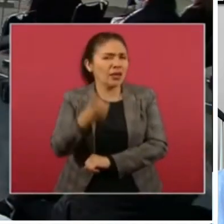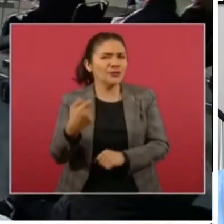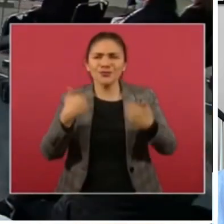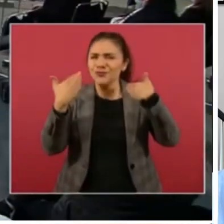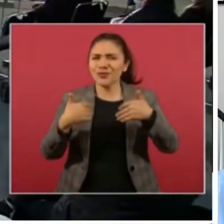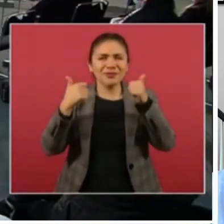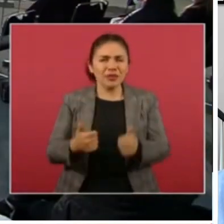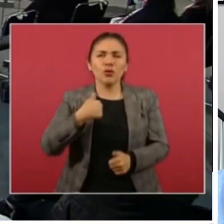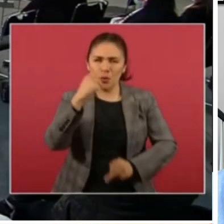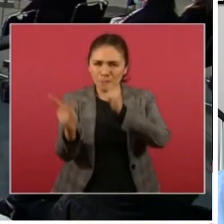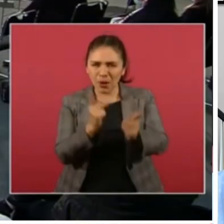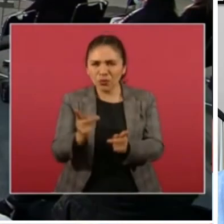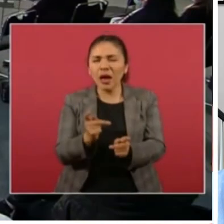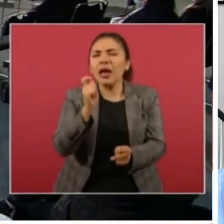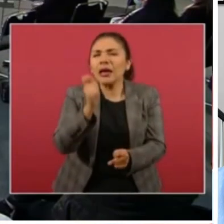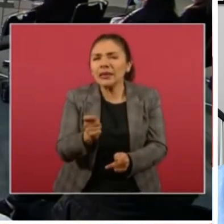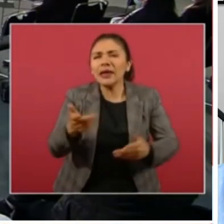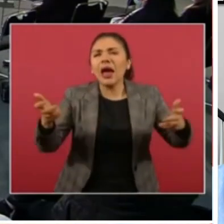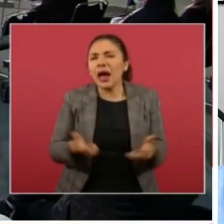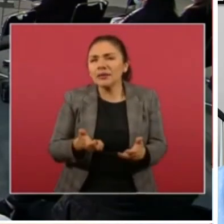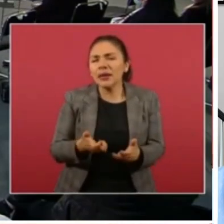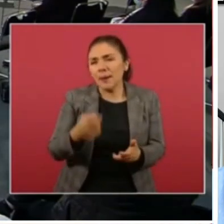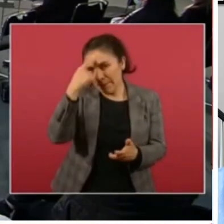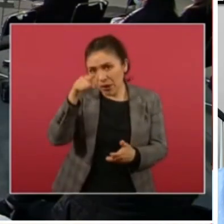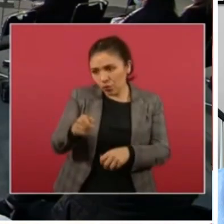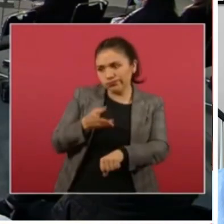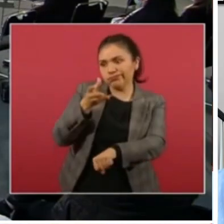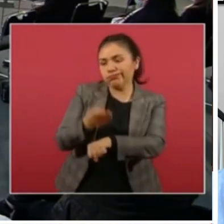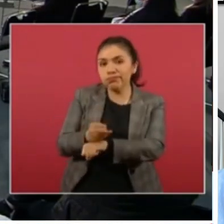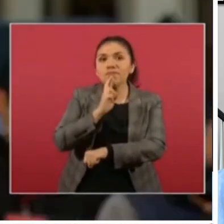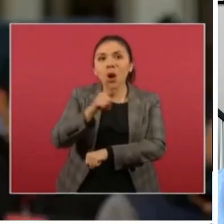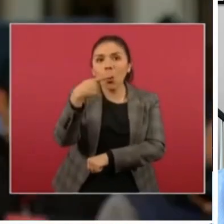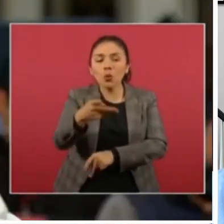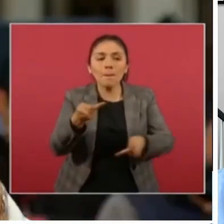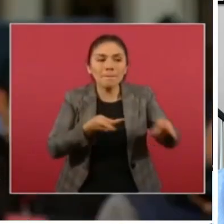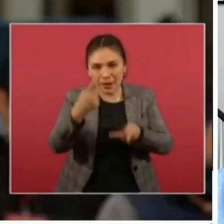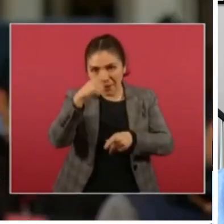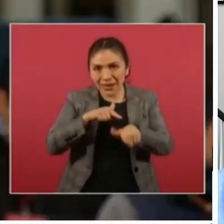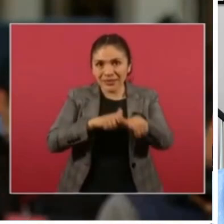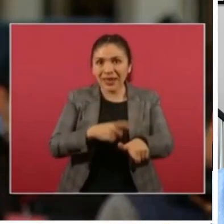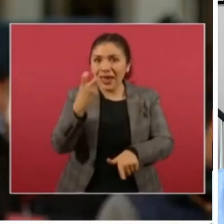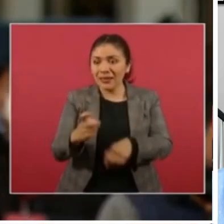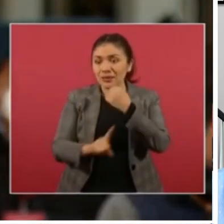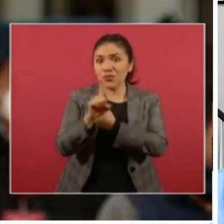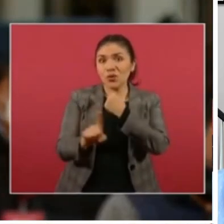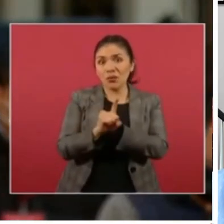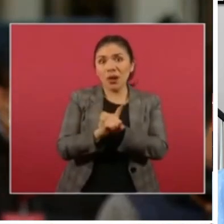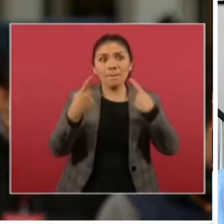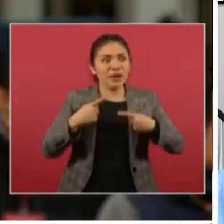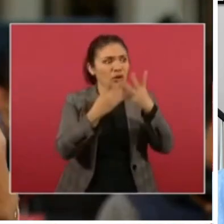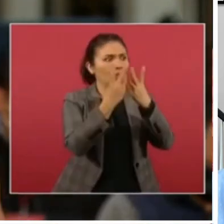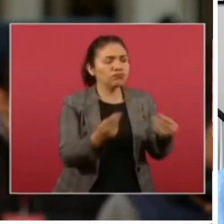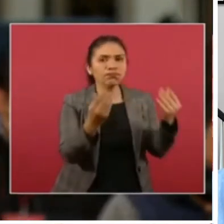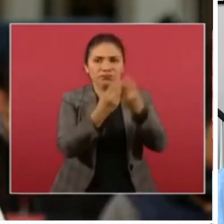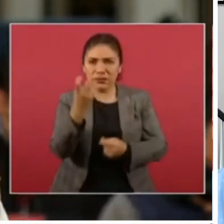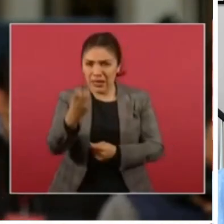hija de Jorge Ramos, con cifras inexactas de desaparecidos. El presidente López Obrador